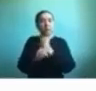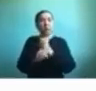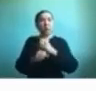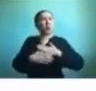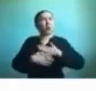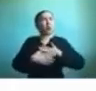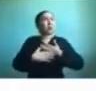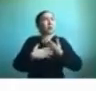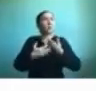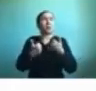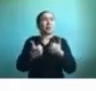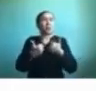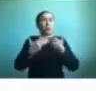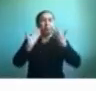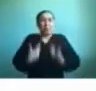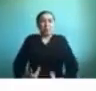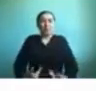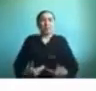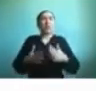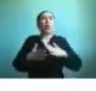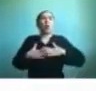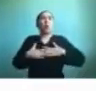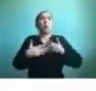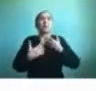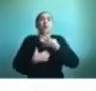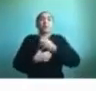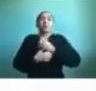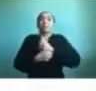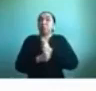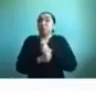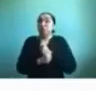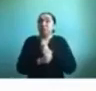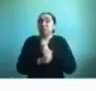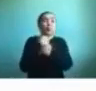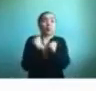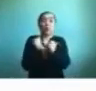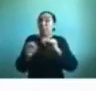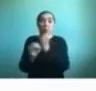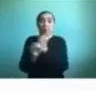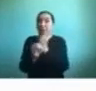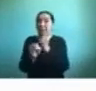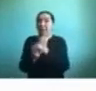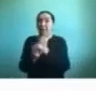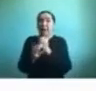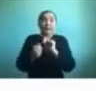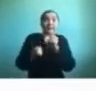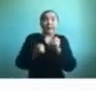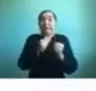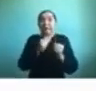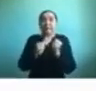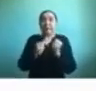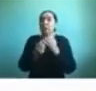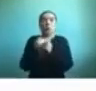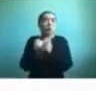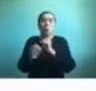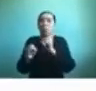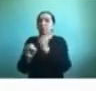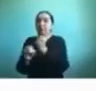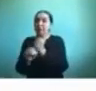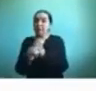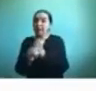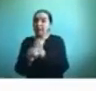estamos muy angustiados, o muy ansiosos. Esta es una época en que nuestra rutina se desarma.